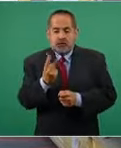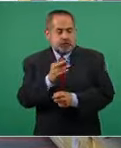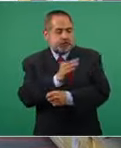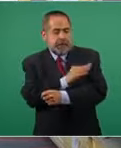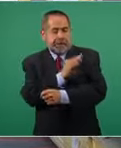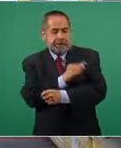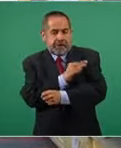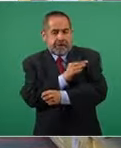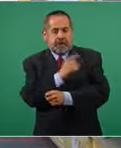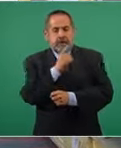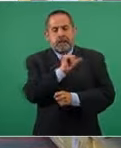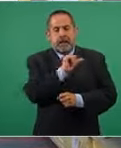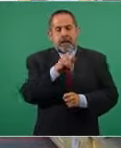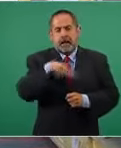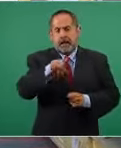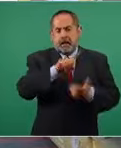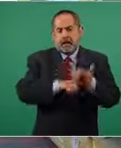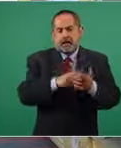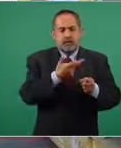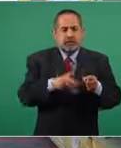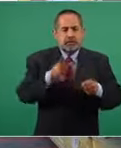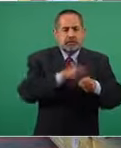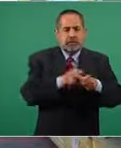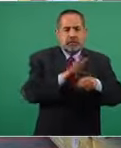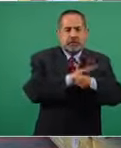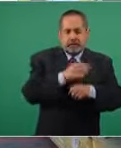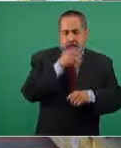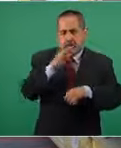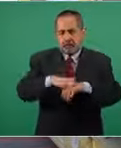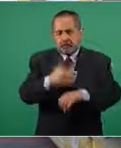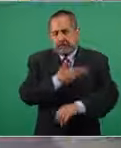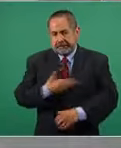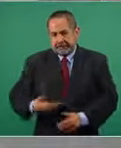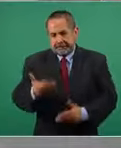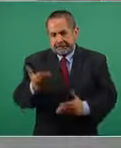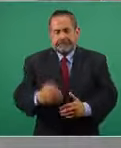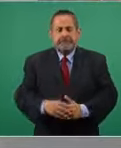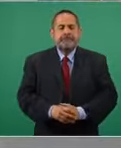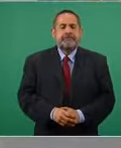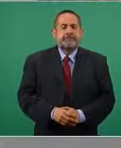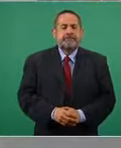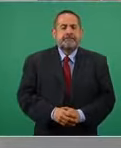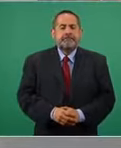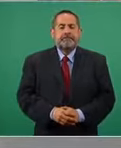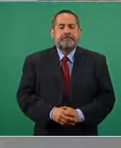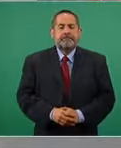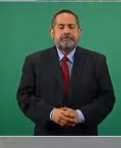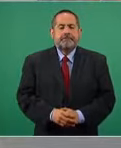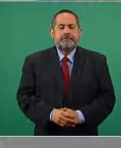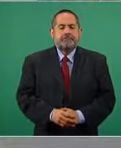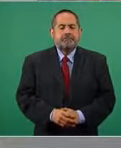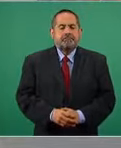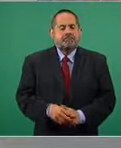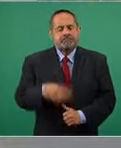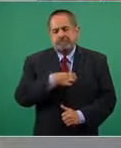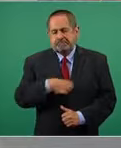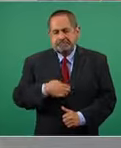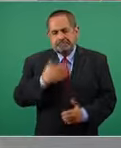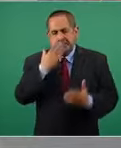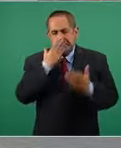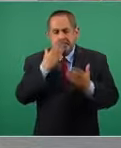salud que atiende hospitales COVID señor presidente pues este lo celebramos